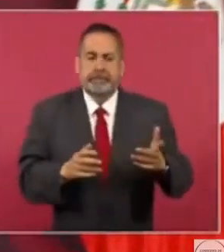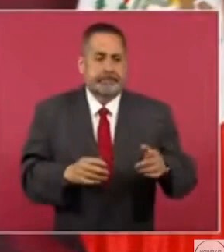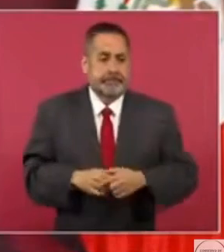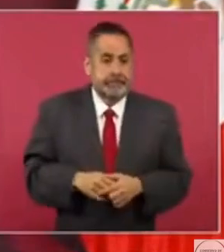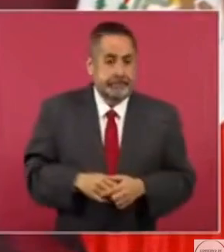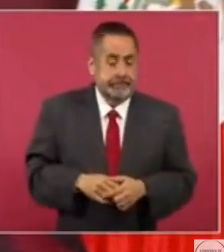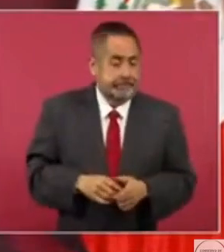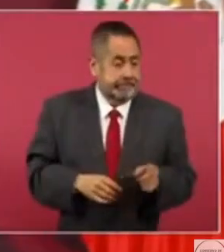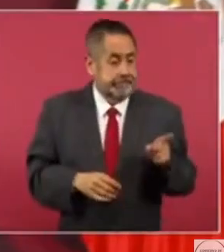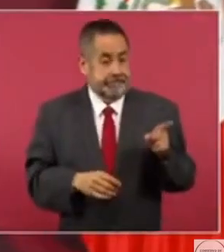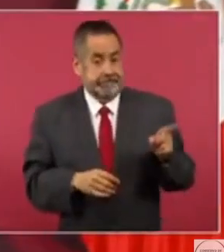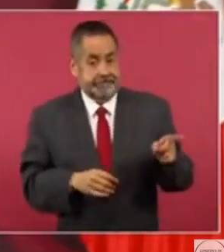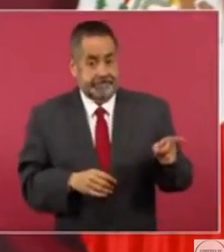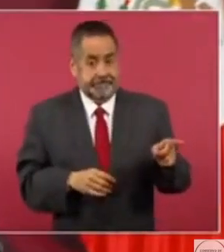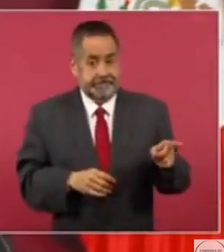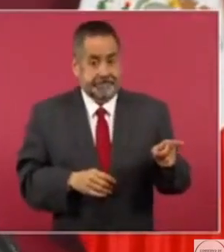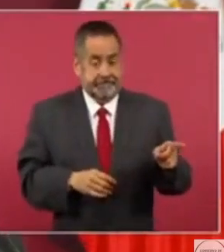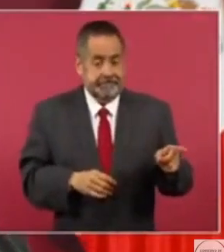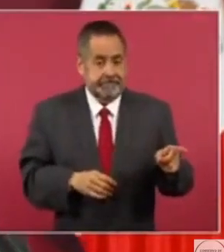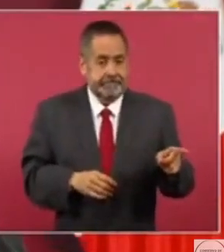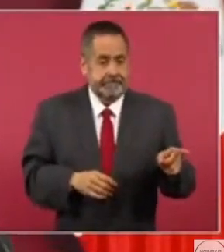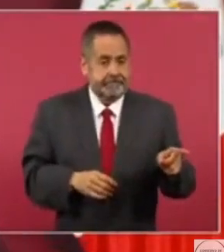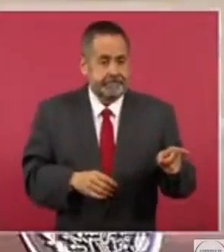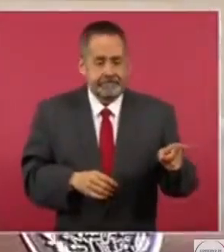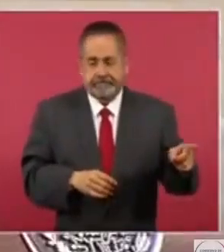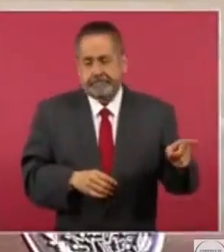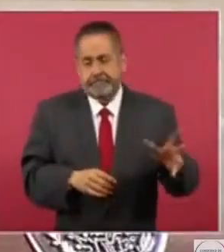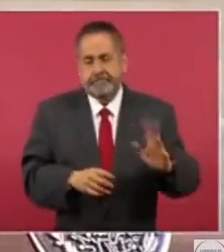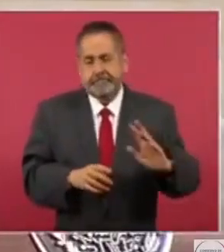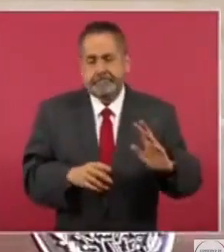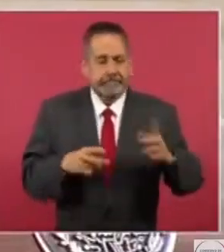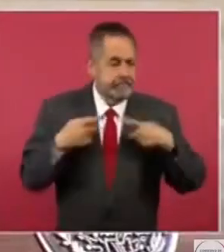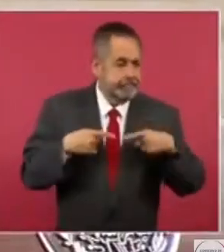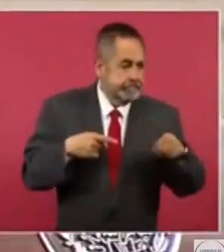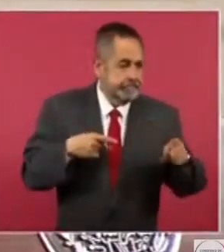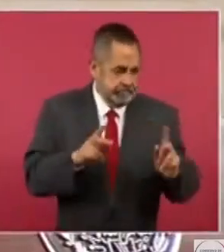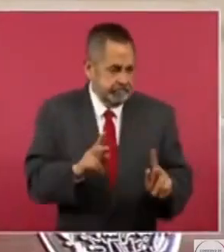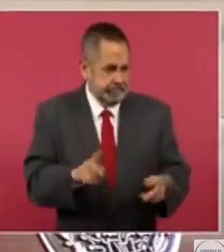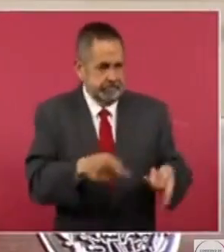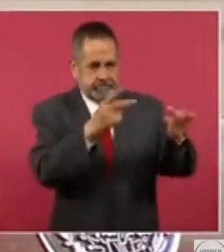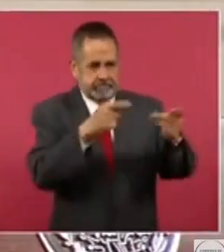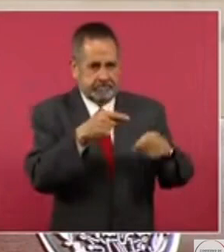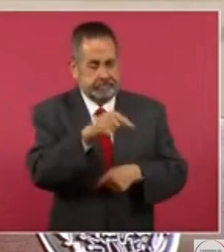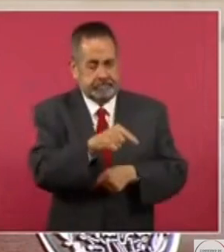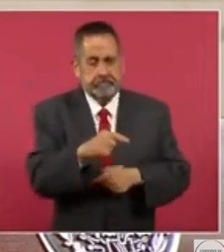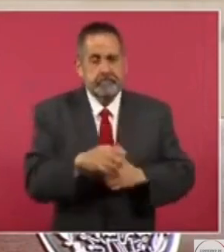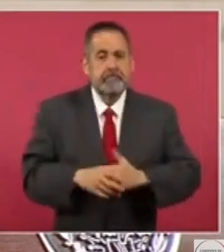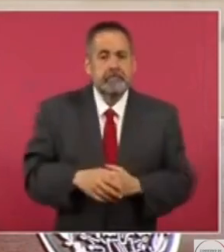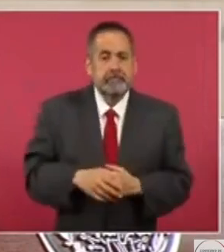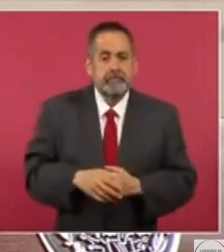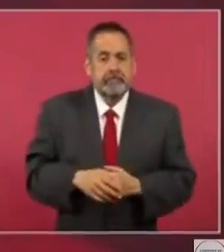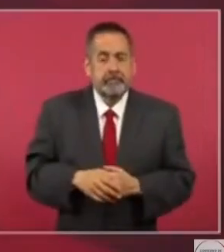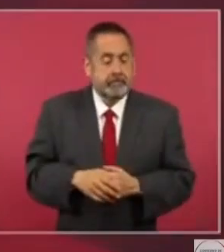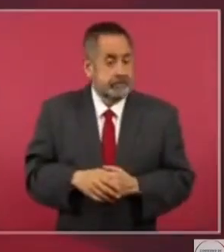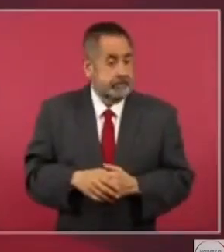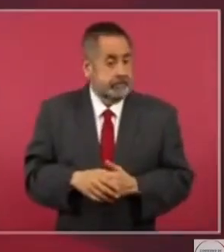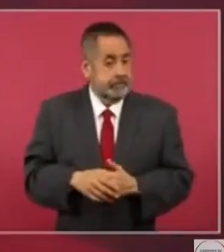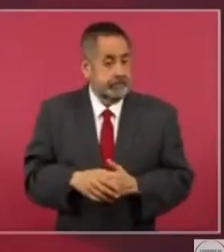en la venta para